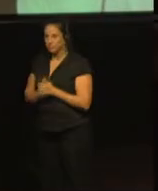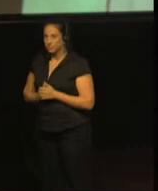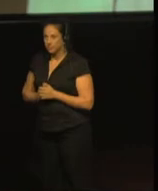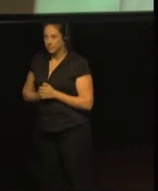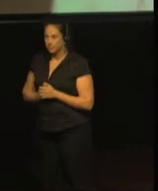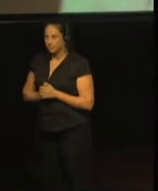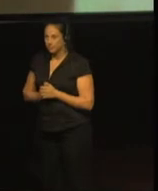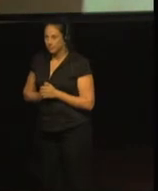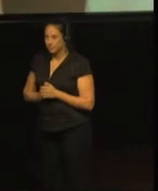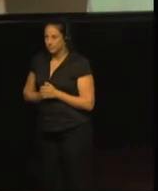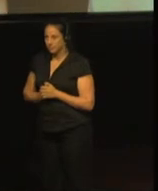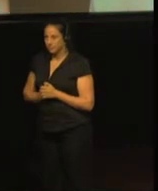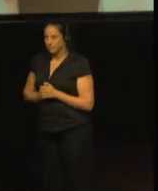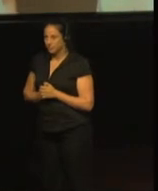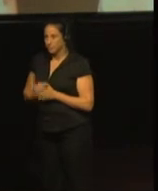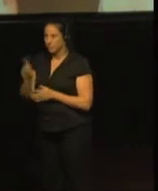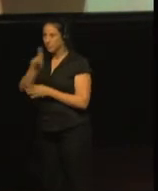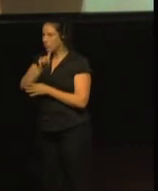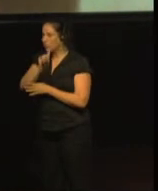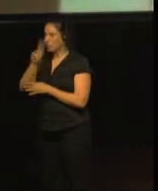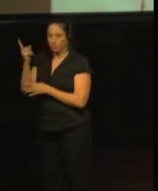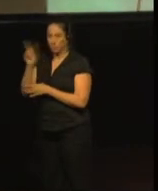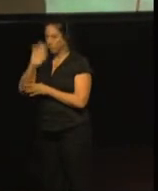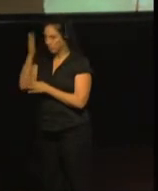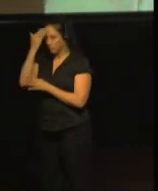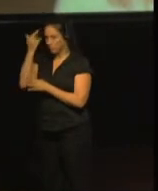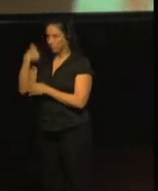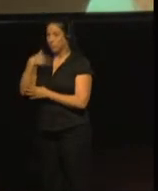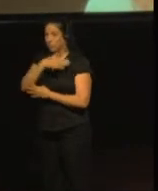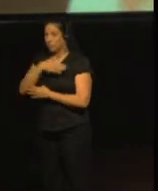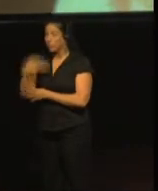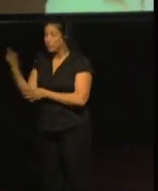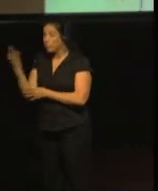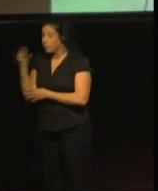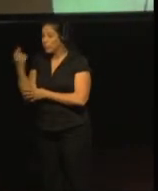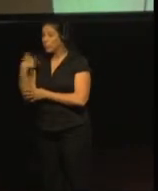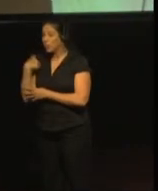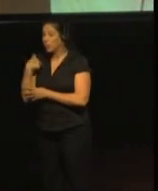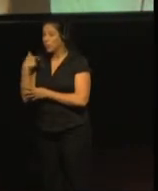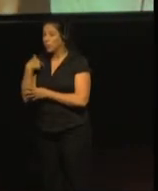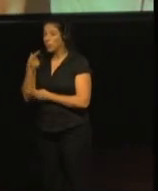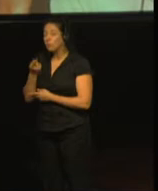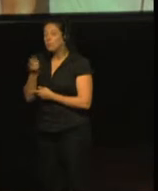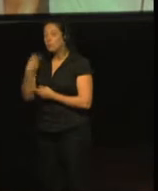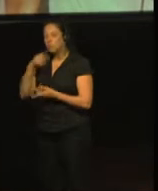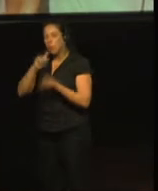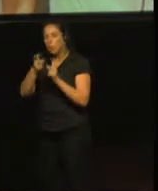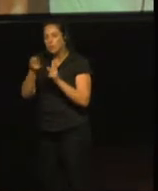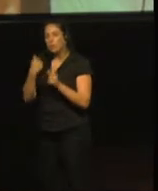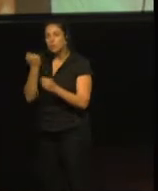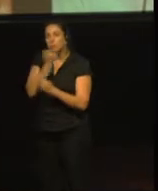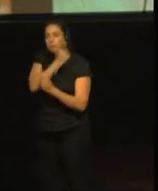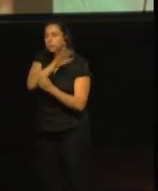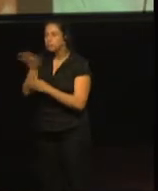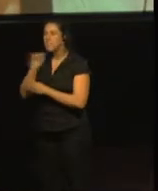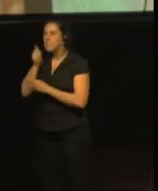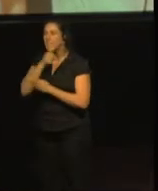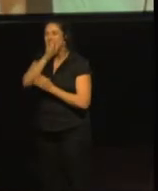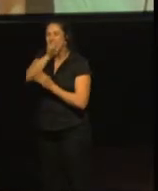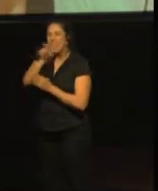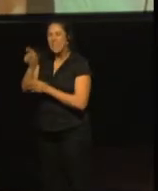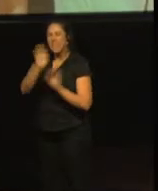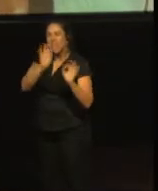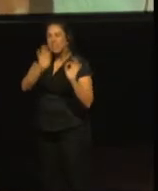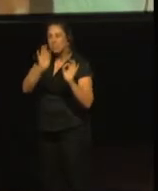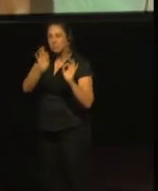En primer lugar, lo que queremos es decirles a quién enviamos el cuestionario. Lo enviamos